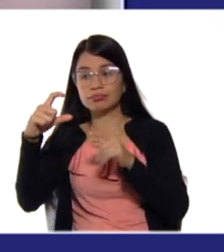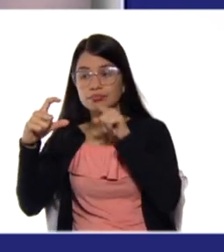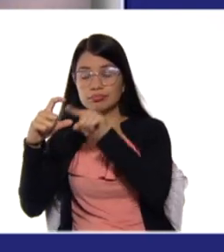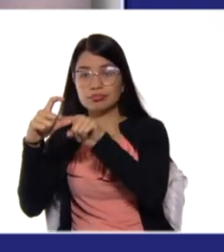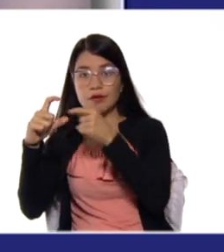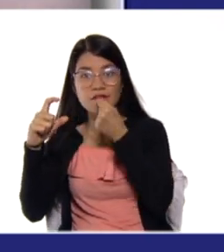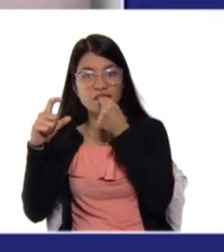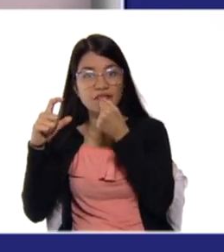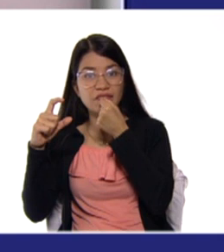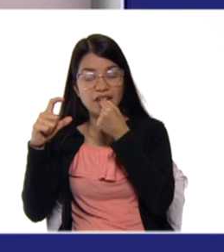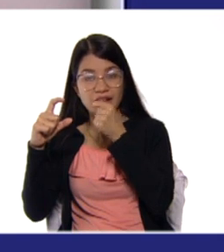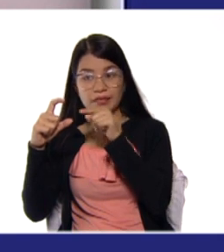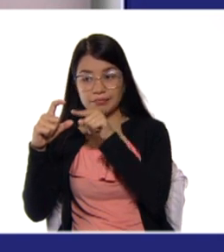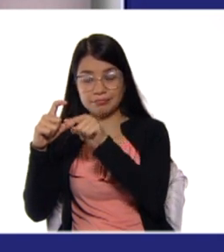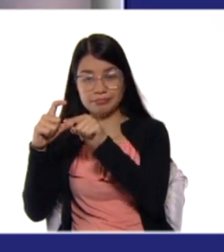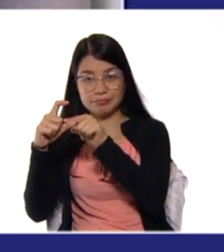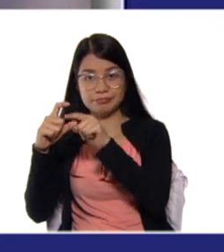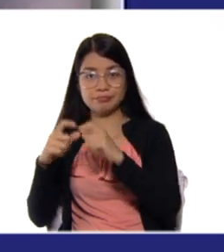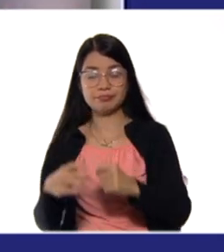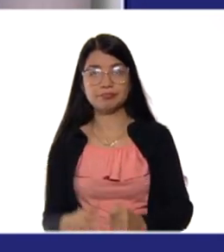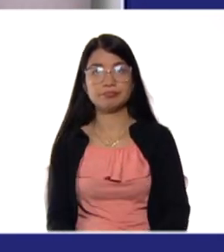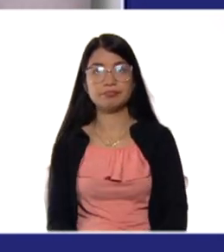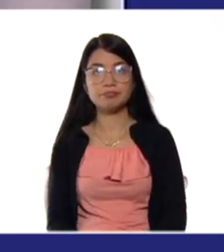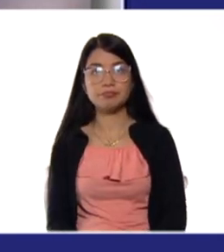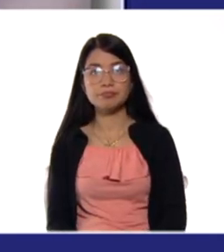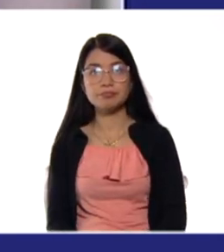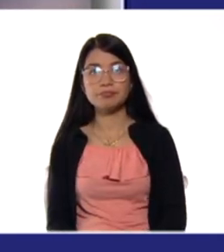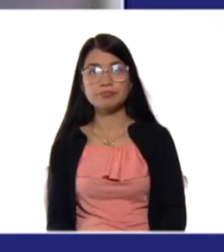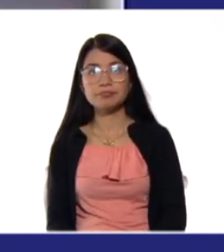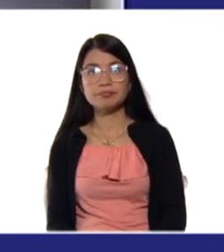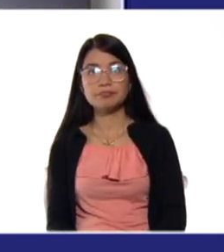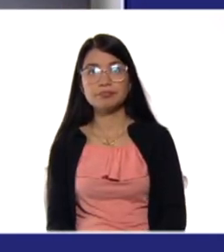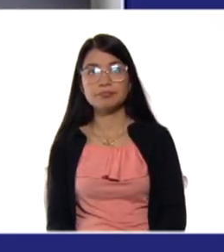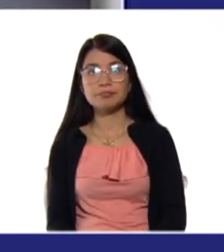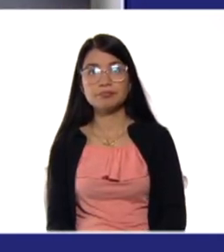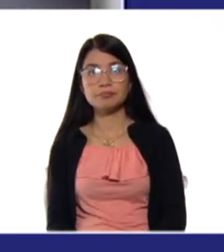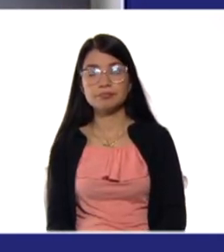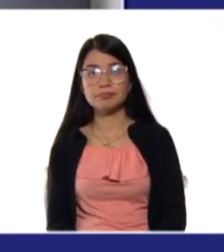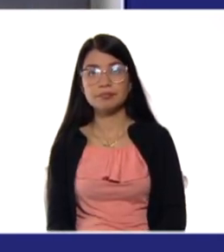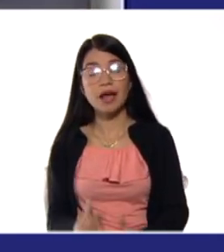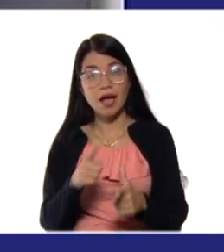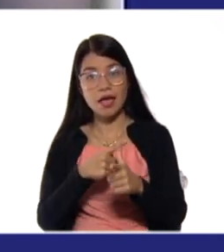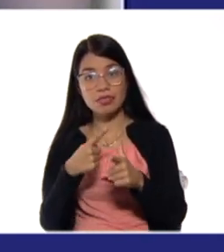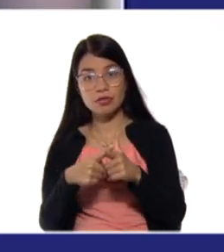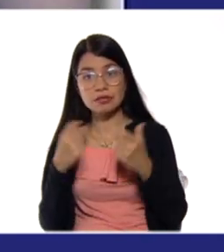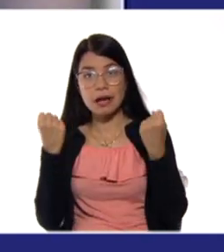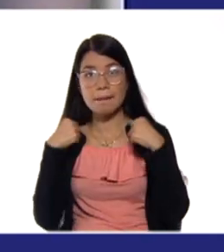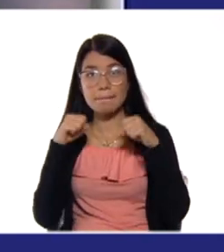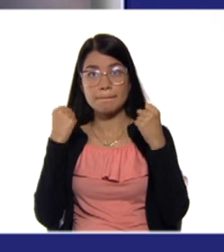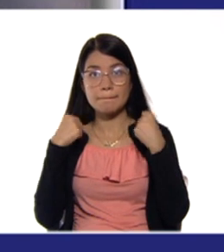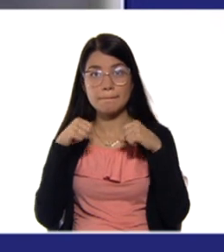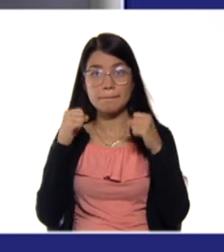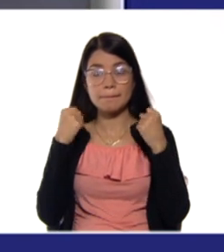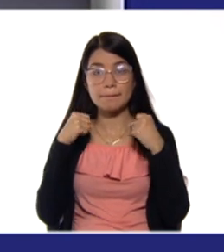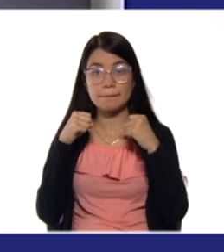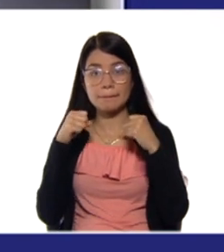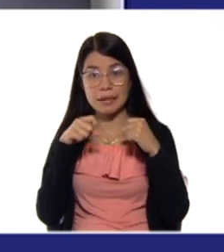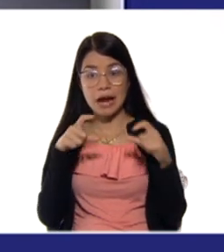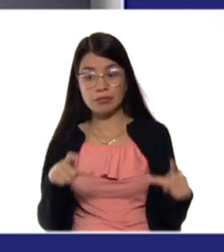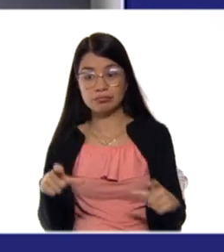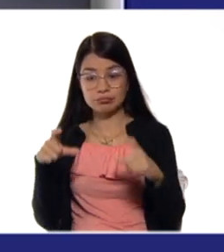por acá tenemos, entonces, nuestra ficha, el cual le preguntaremos al jugador cuál es el